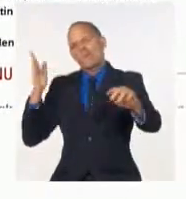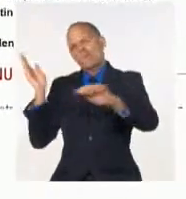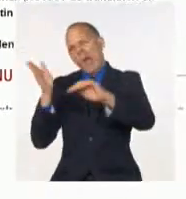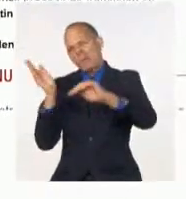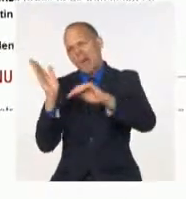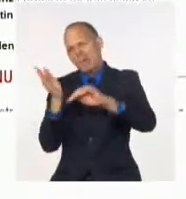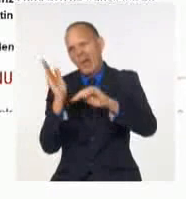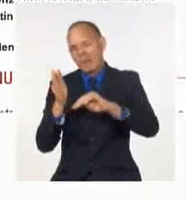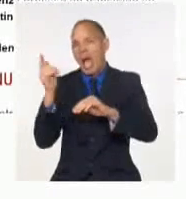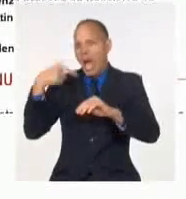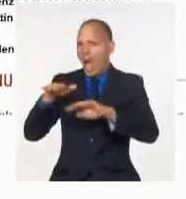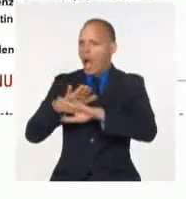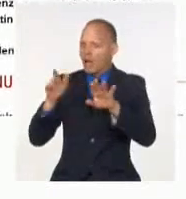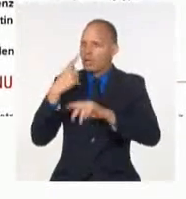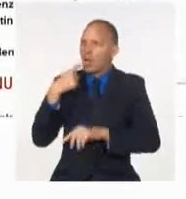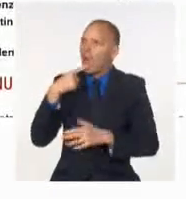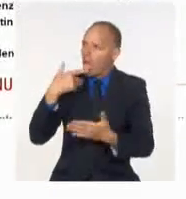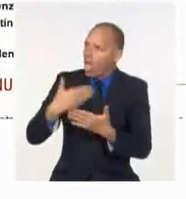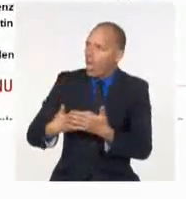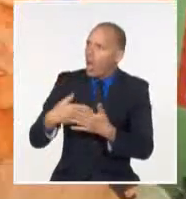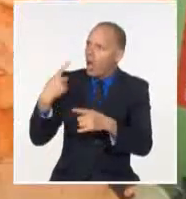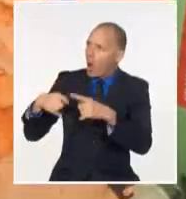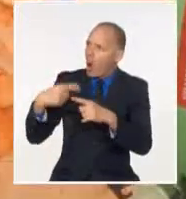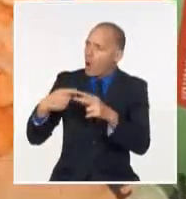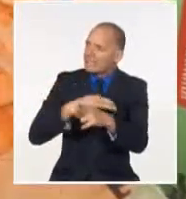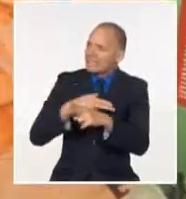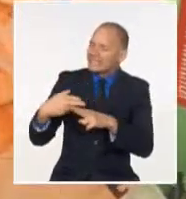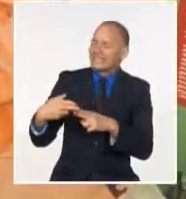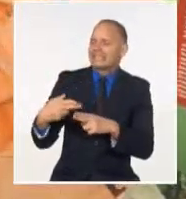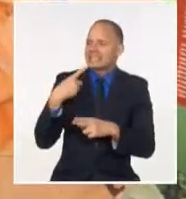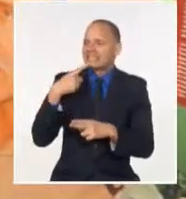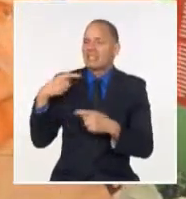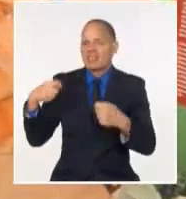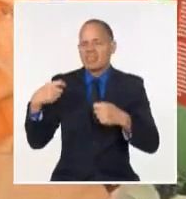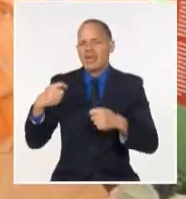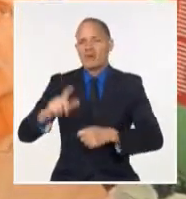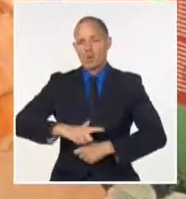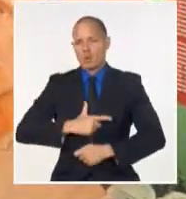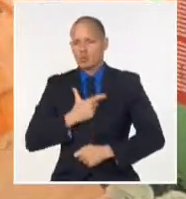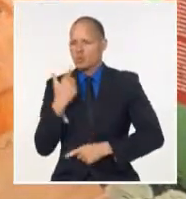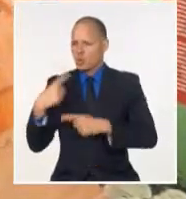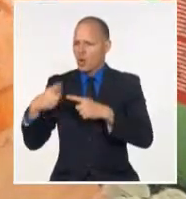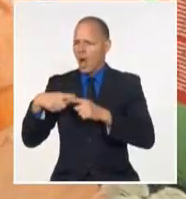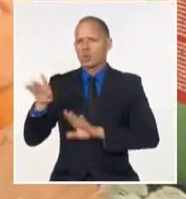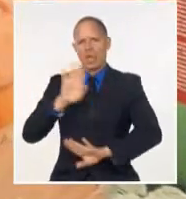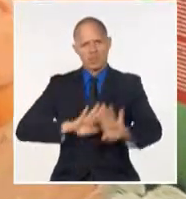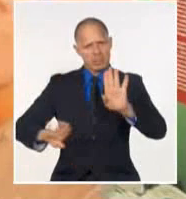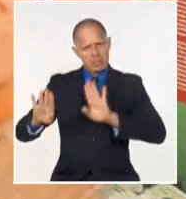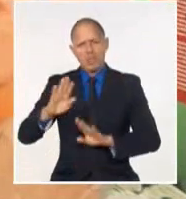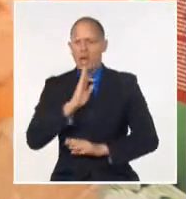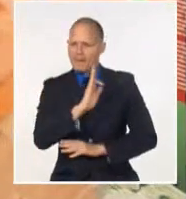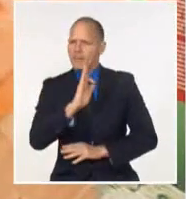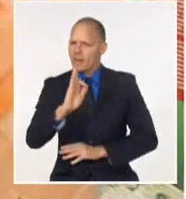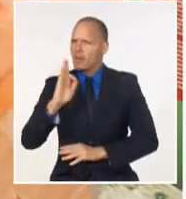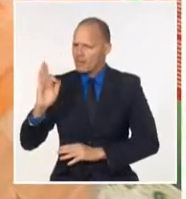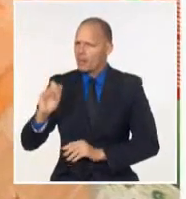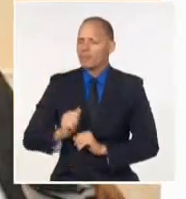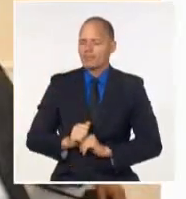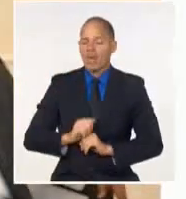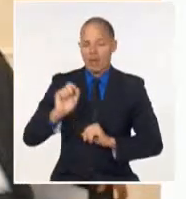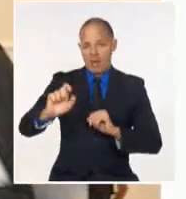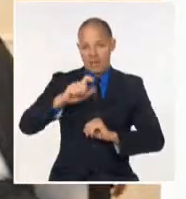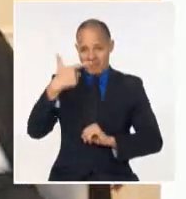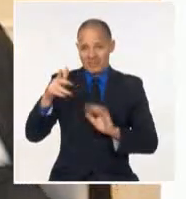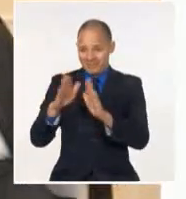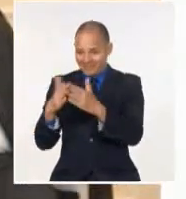recordatorio de la importancia de defender la identidad de los pueblos. El miembro del buro político, al firmar el libro de visitantes, plasmó que el